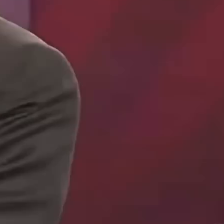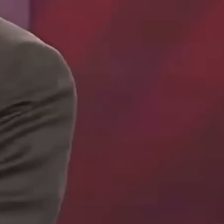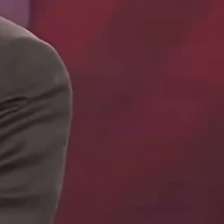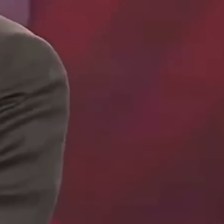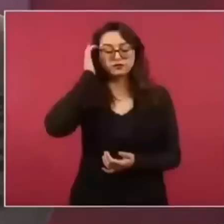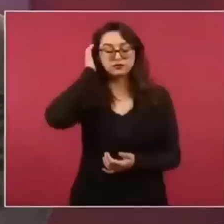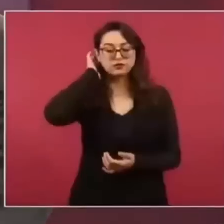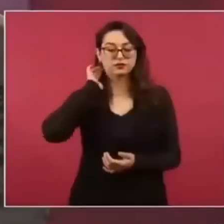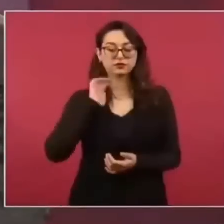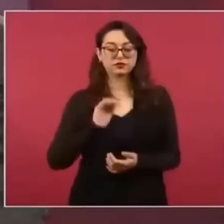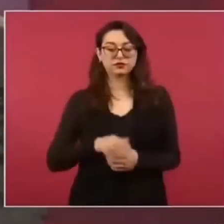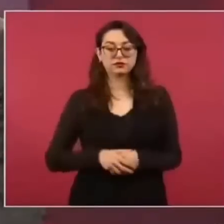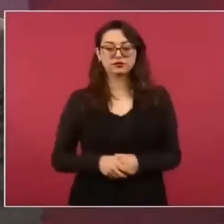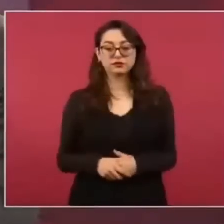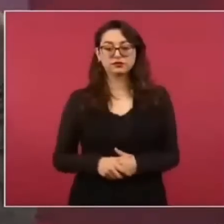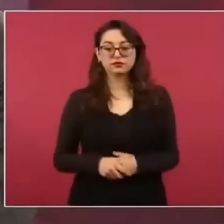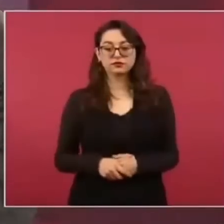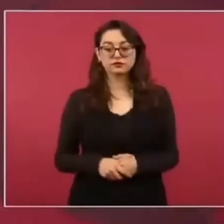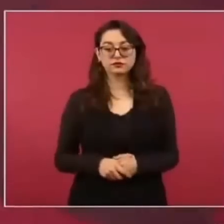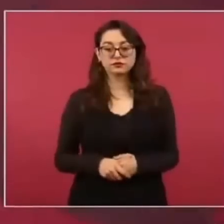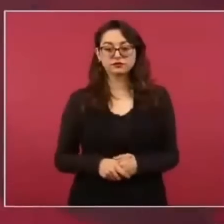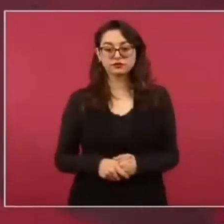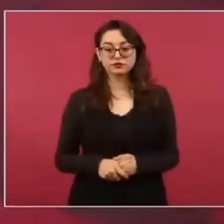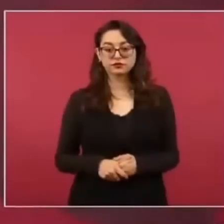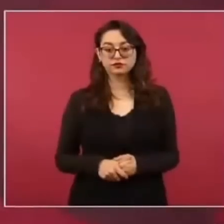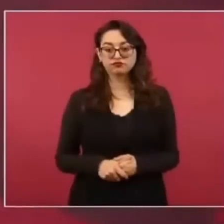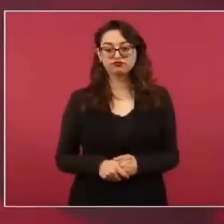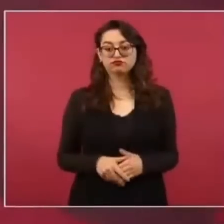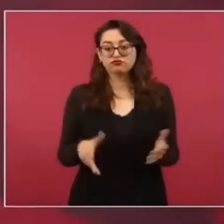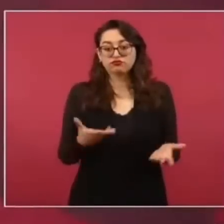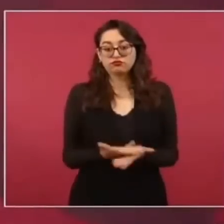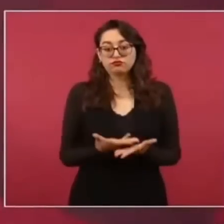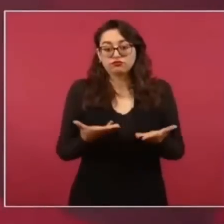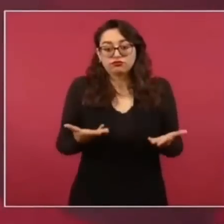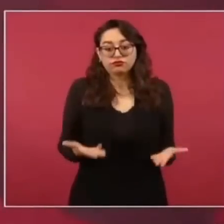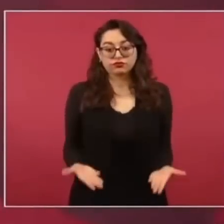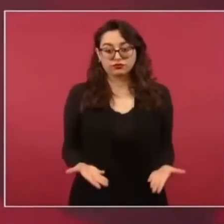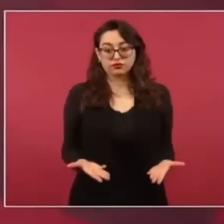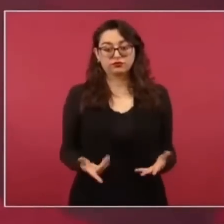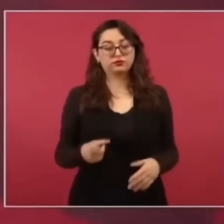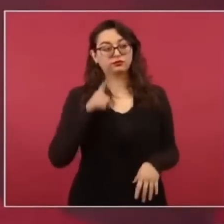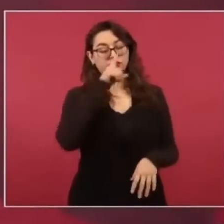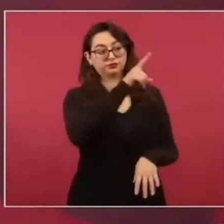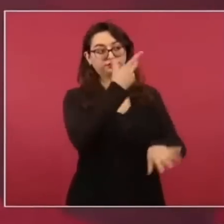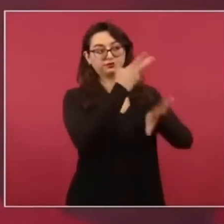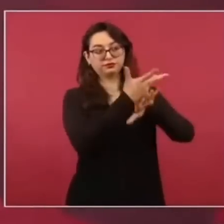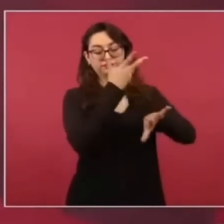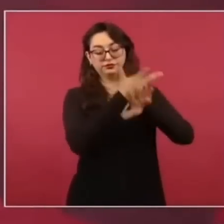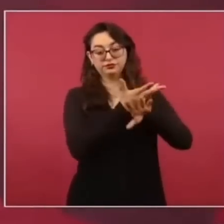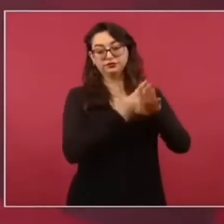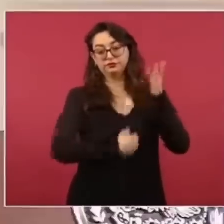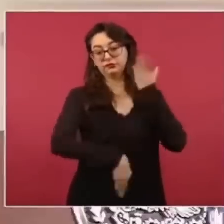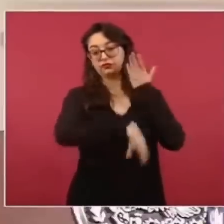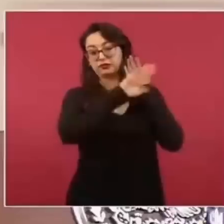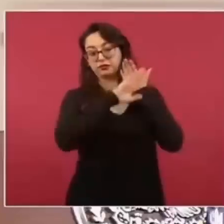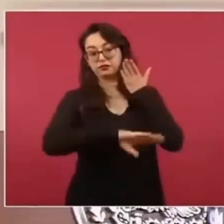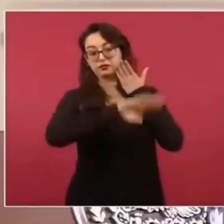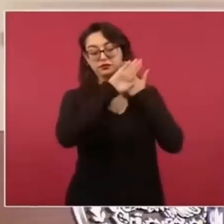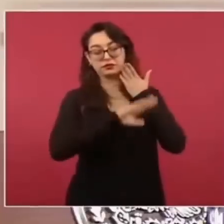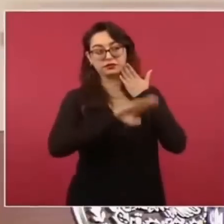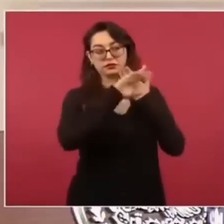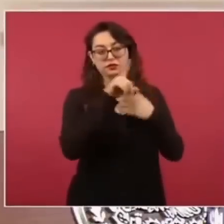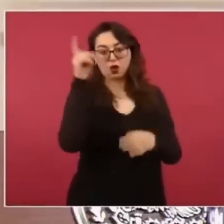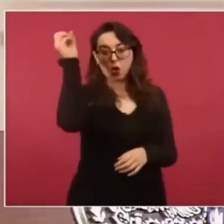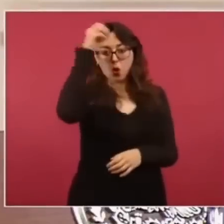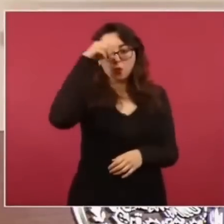de México en Estados Unidos. Vean a Carmen Aristegui. Ahí se van a dar cuenta.